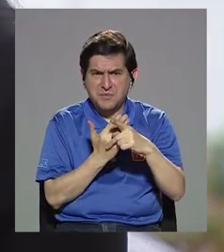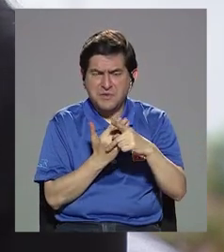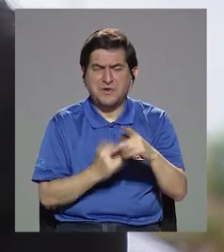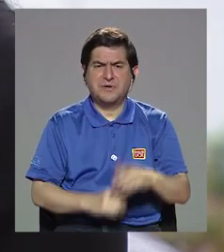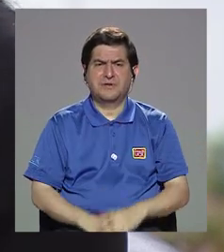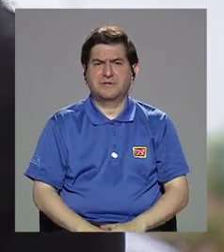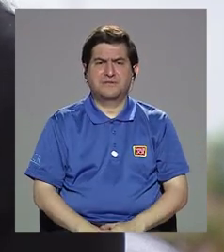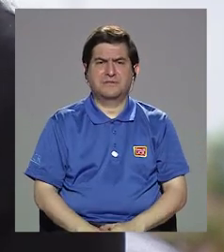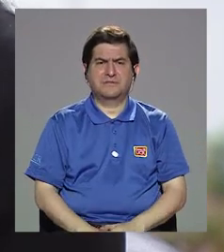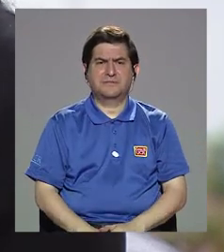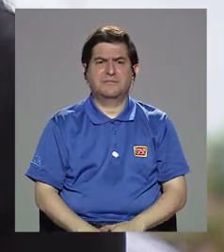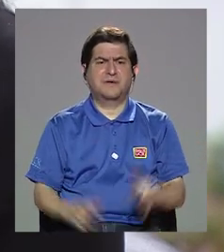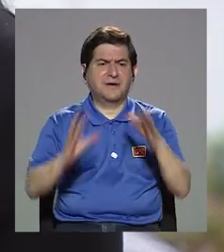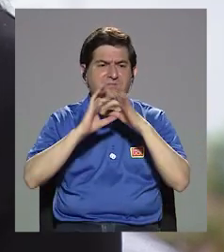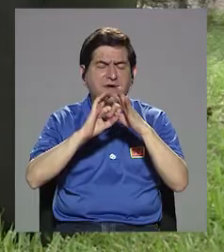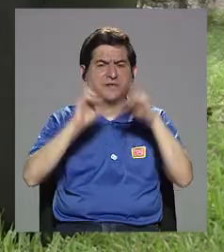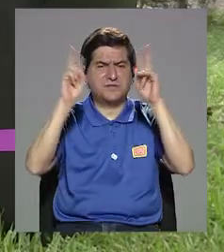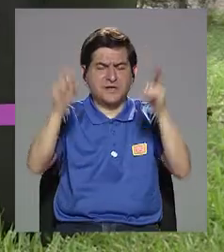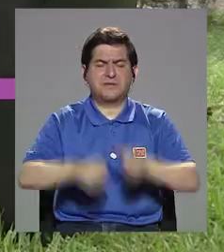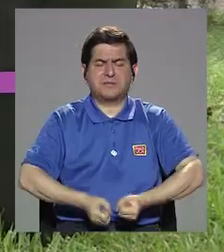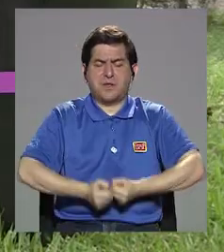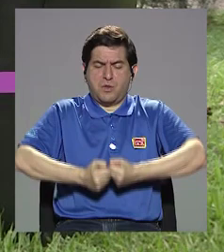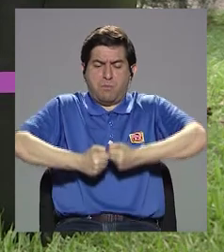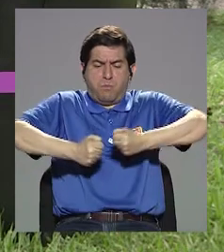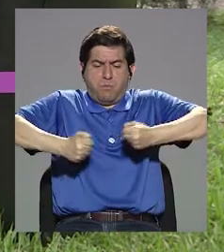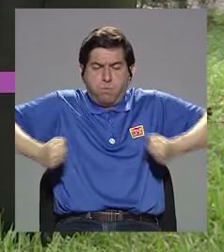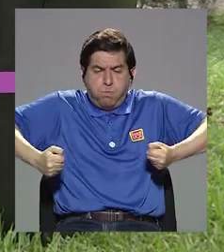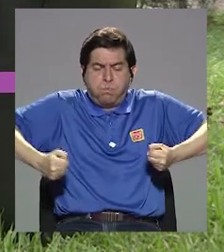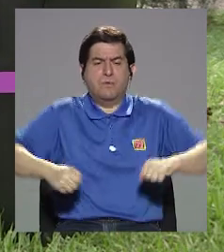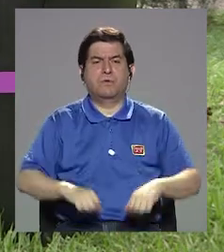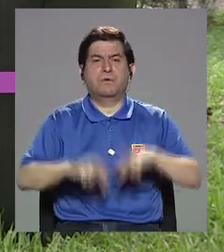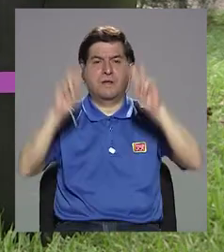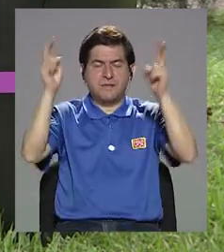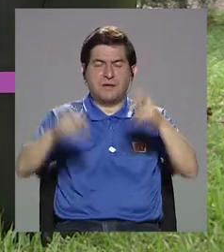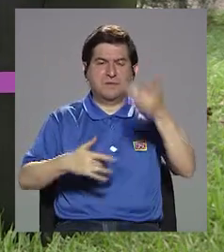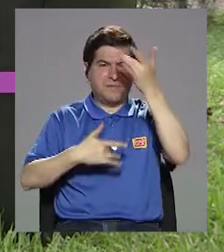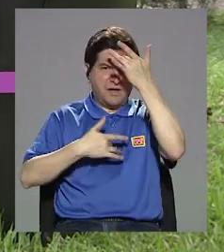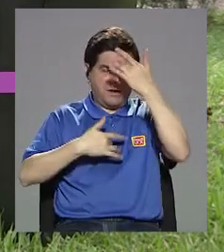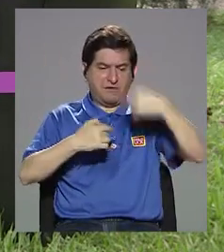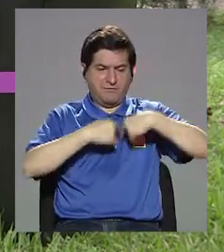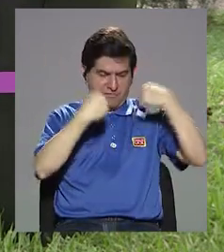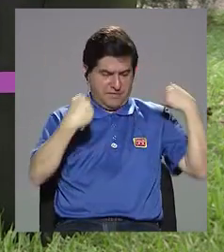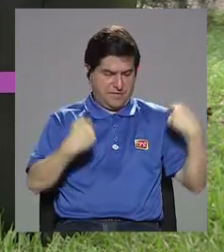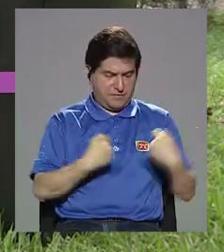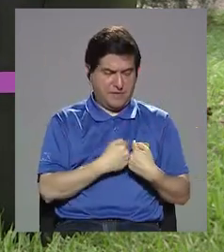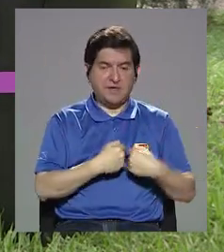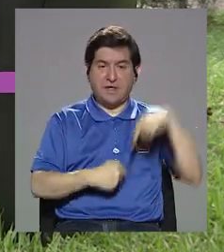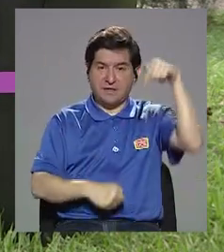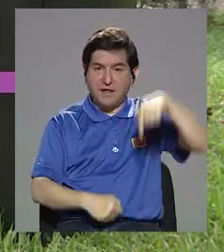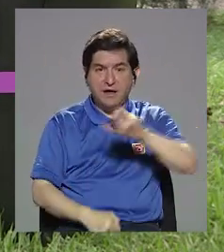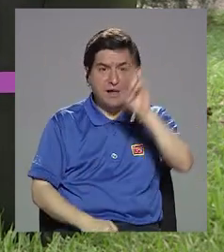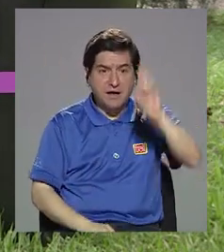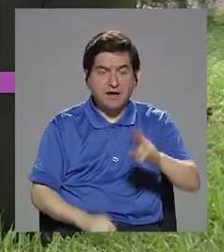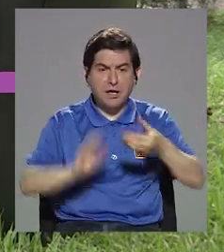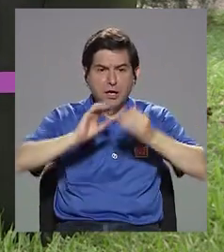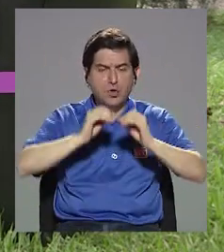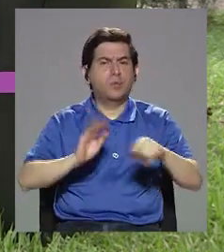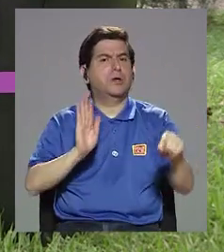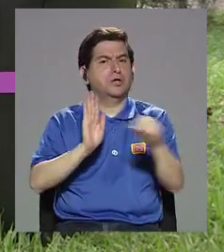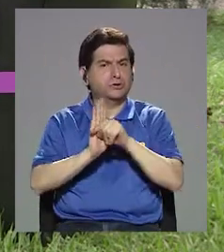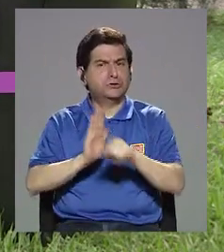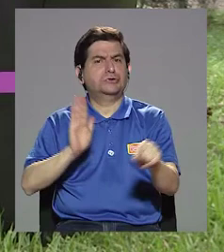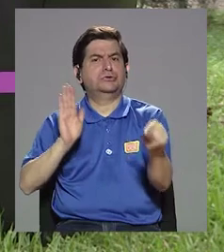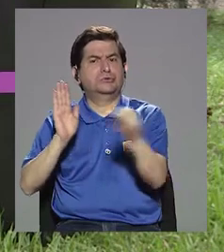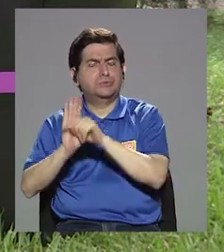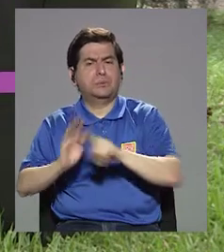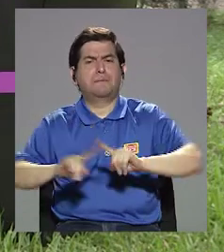sobre el tema de la obesidad, sobre el tema de la enfermedad cardiovascular en Costa Rica, los datos son muy